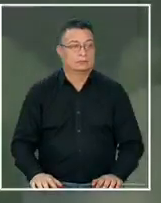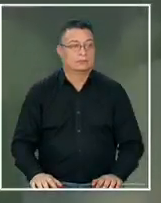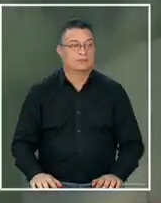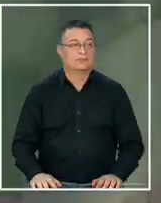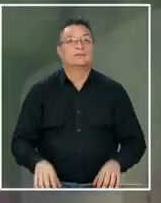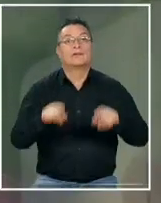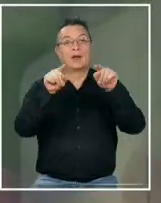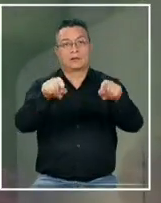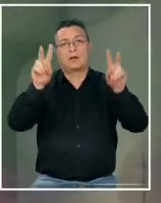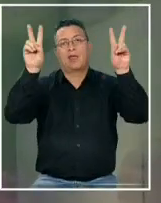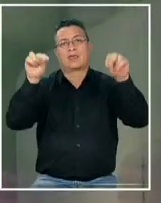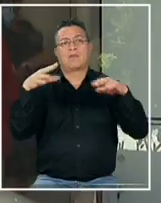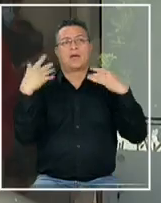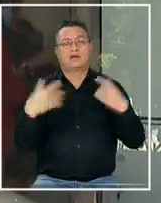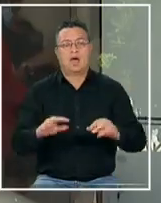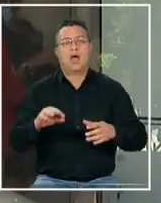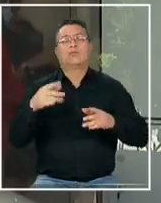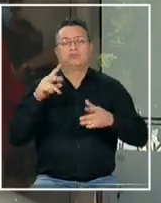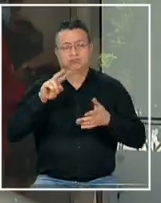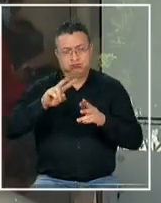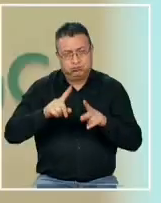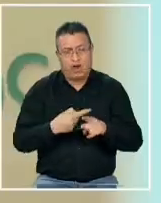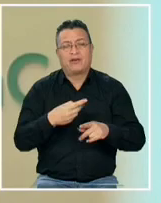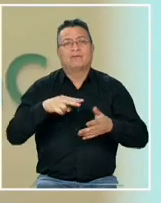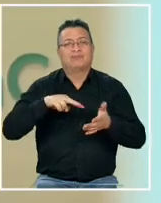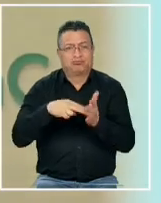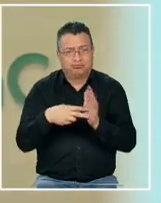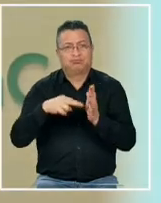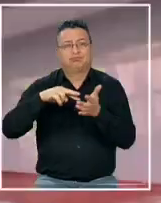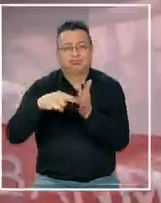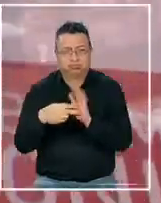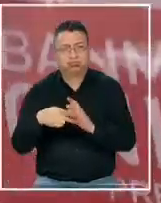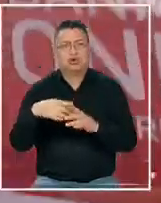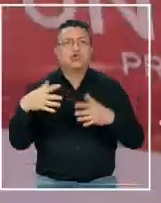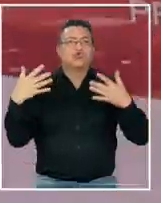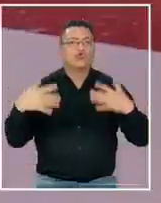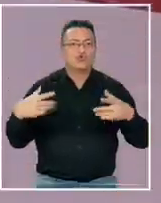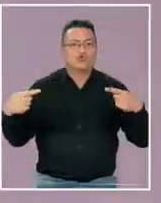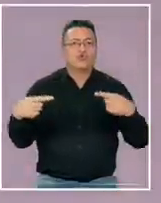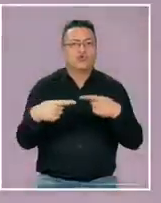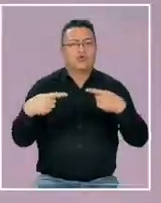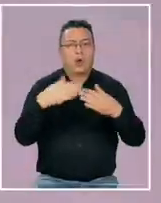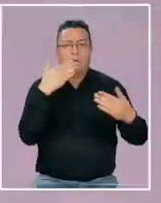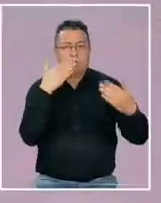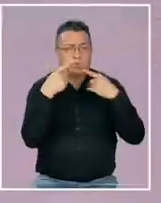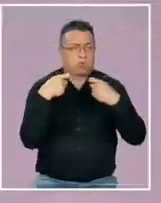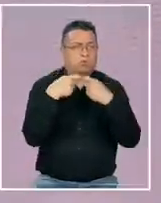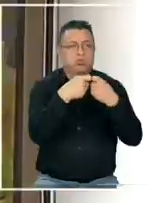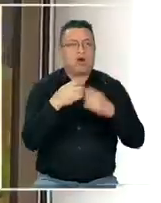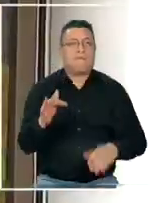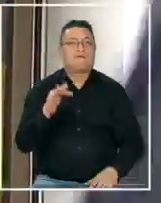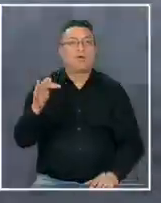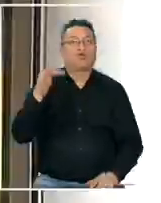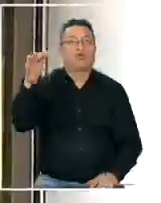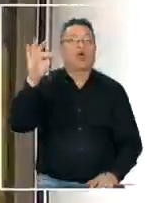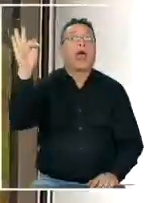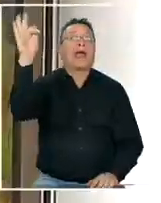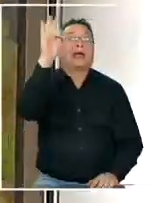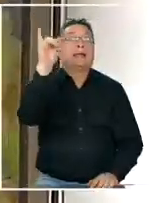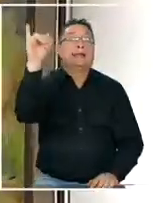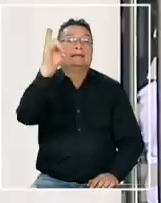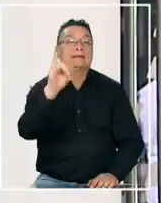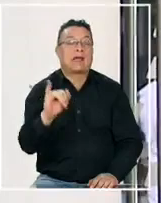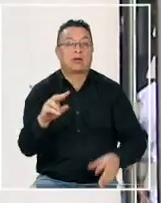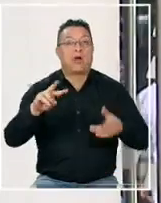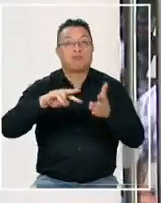Es un tema que ya está escribiendo nuevos y complejos capítulos. Al rojo está la discusión por el futuro de las ISAPRES tras la